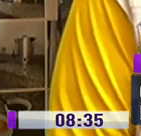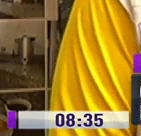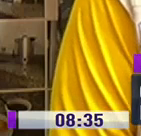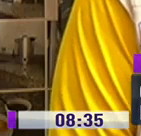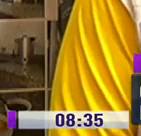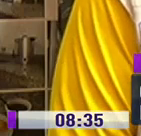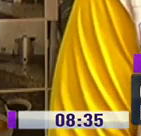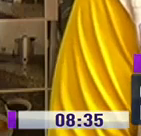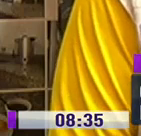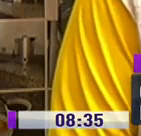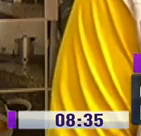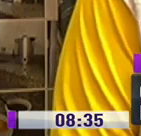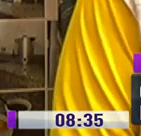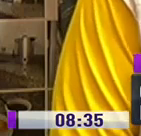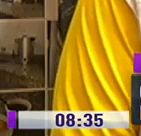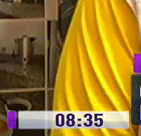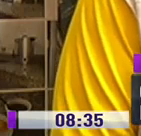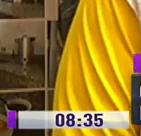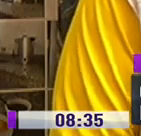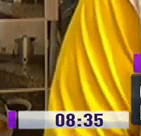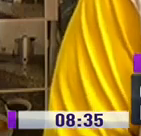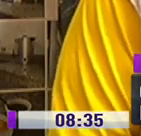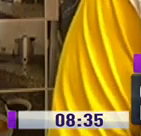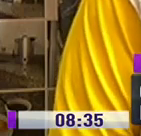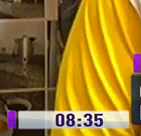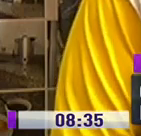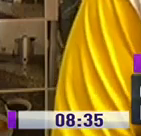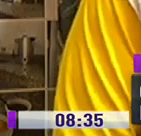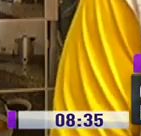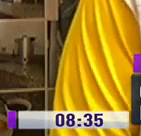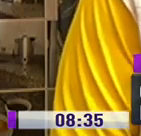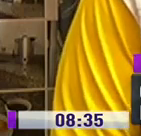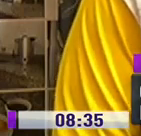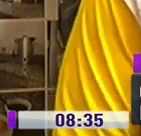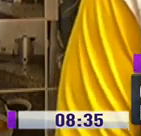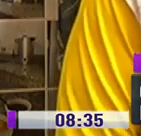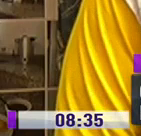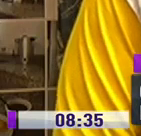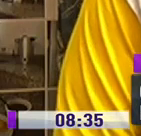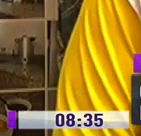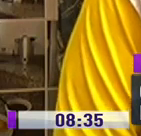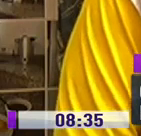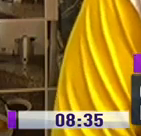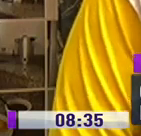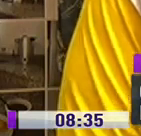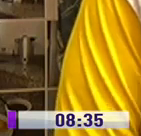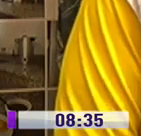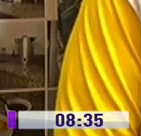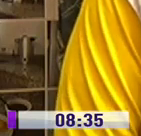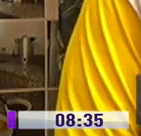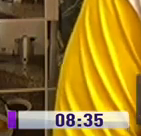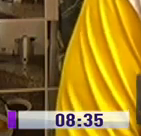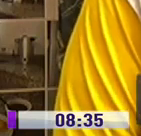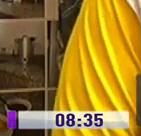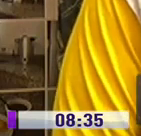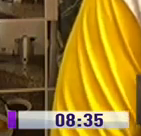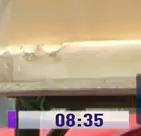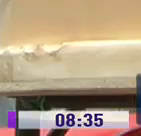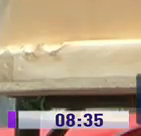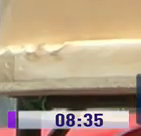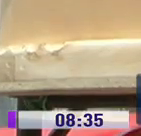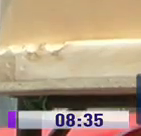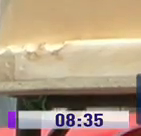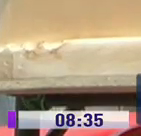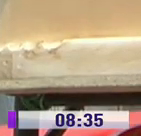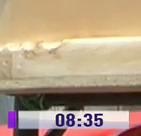estoy haciendo seis diarios, pero al tope, no puedo hacer más, no me da más el tiempo, por más que me sacrifiquen, fuese.